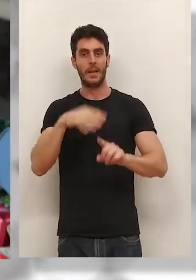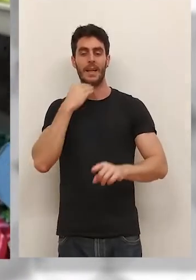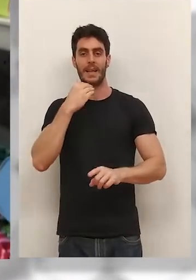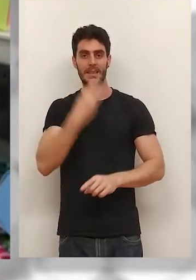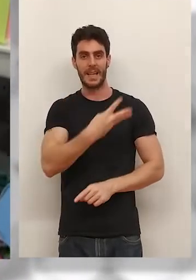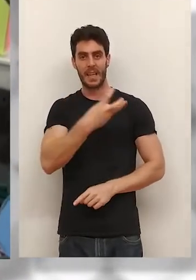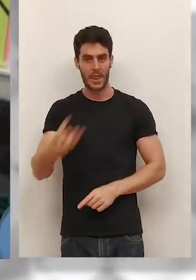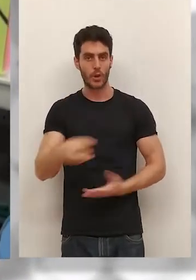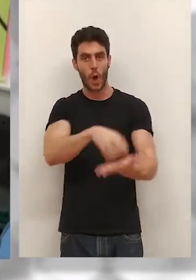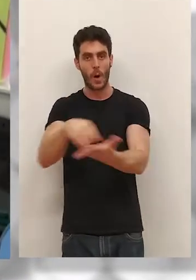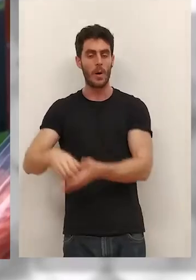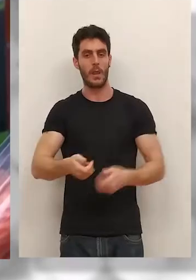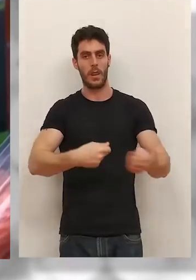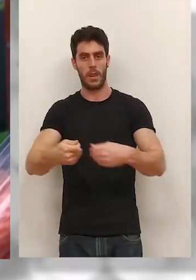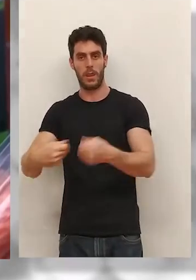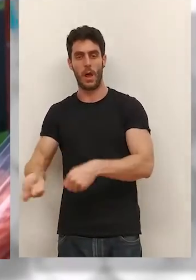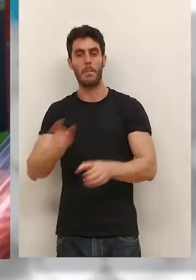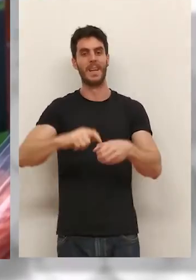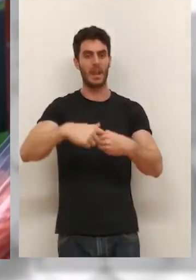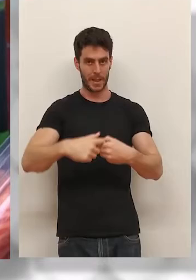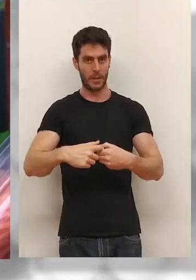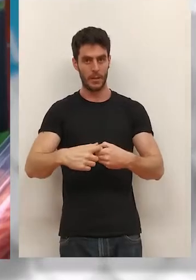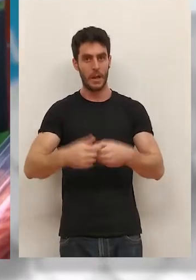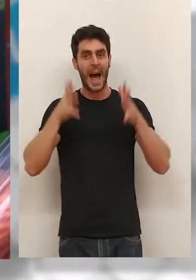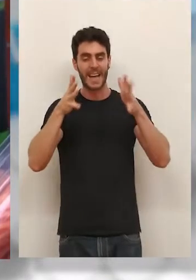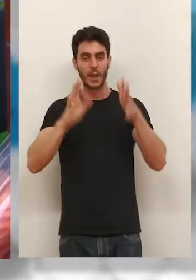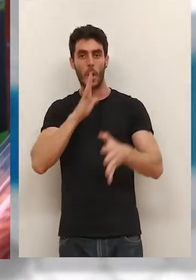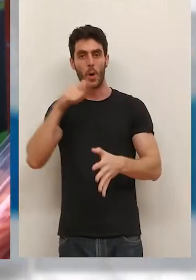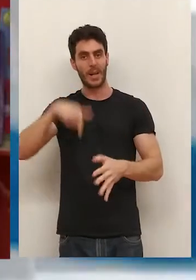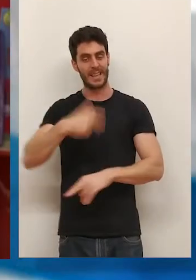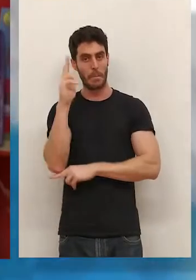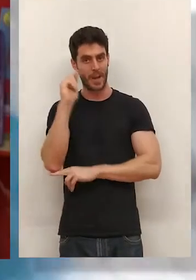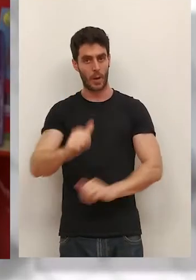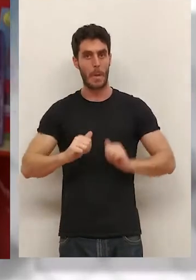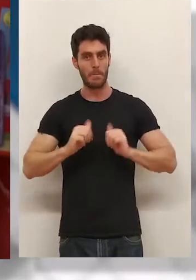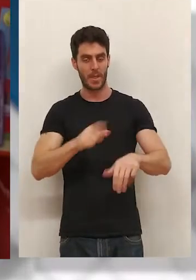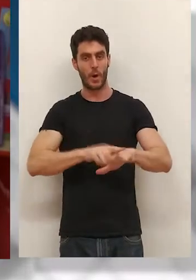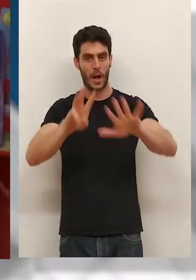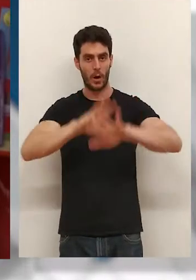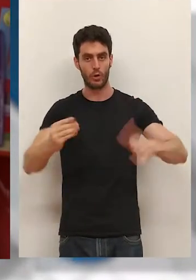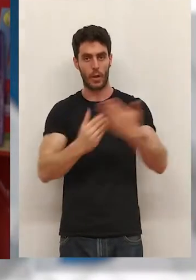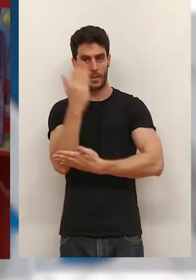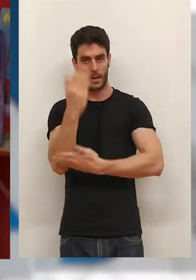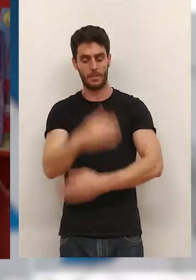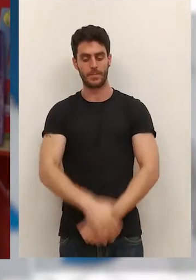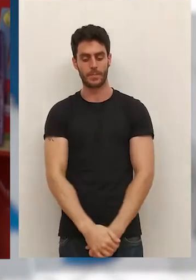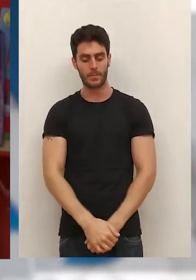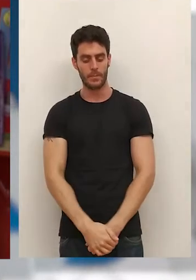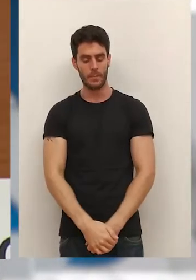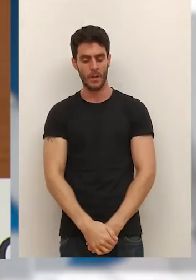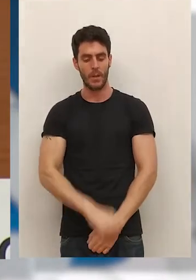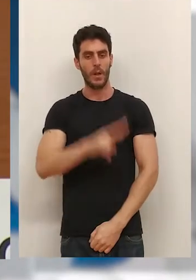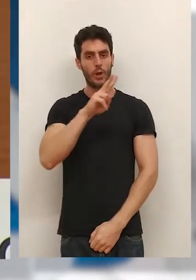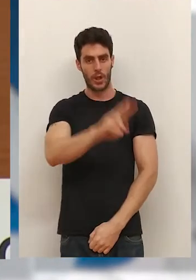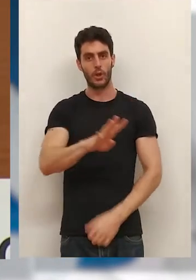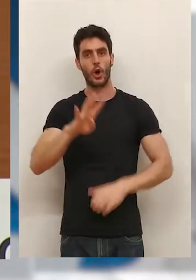establecimientos participantes. Atentos porque se activarán este miércoles a las 8 de la mañana. Estos 293